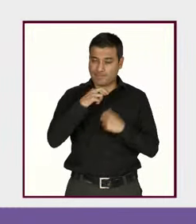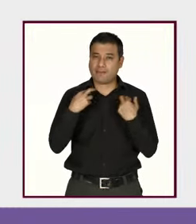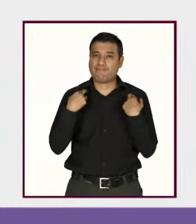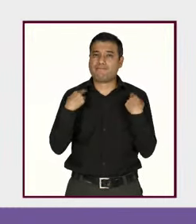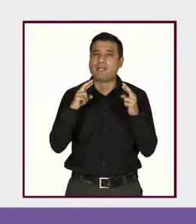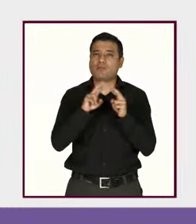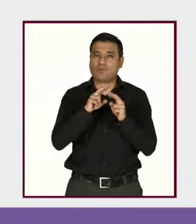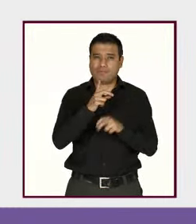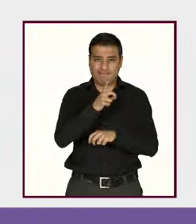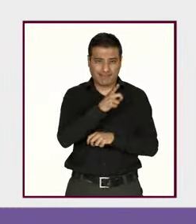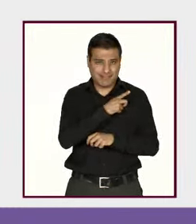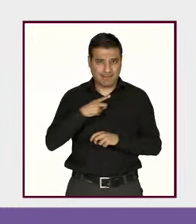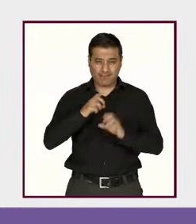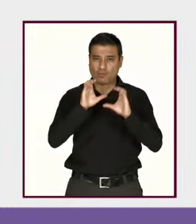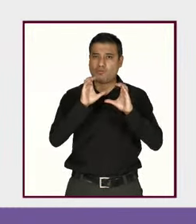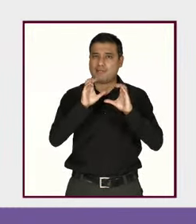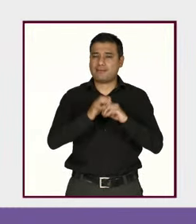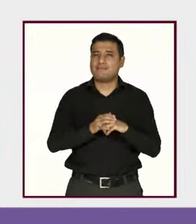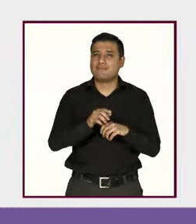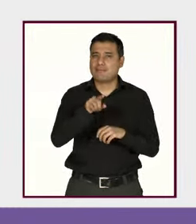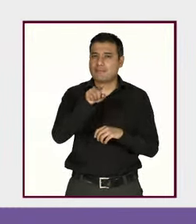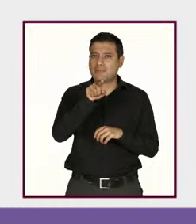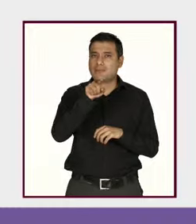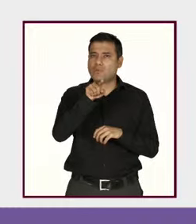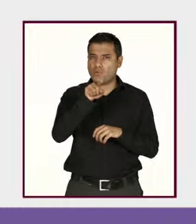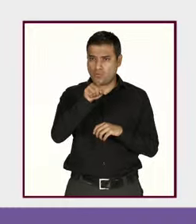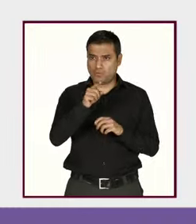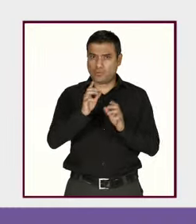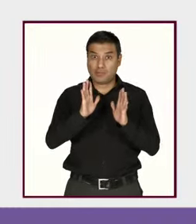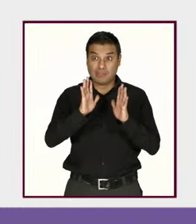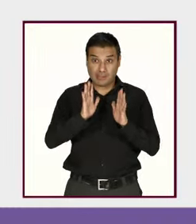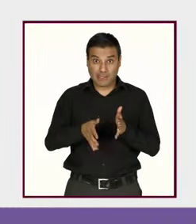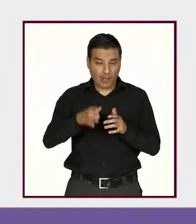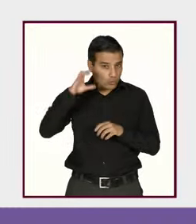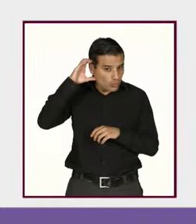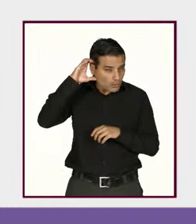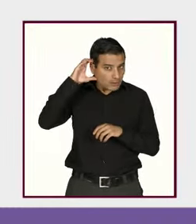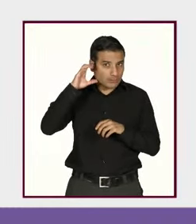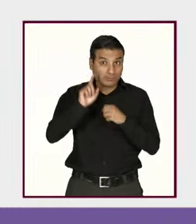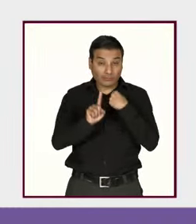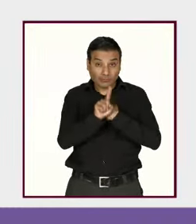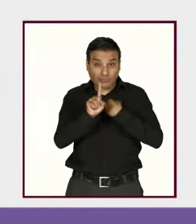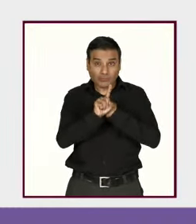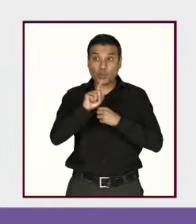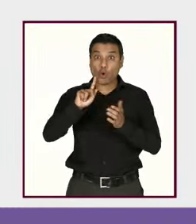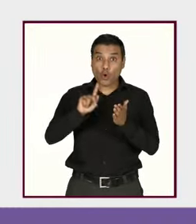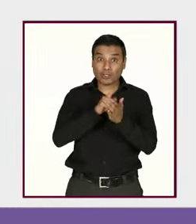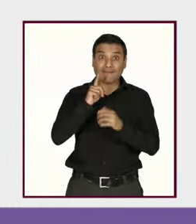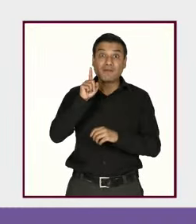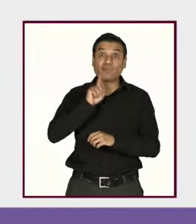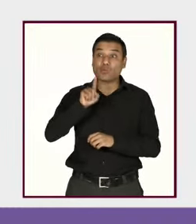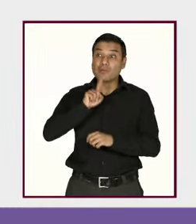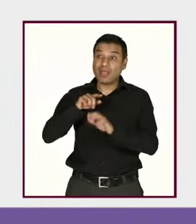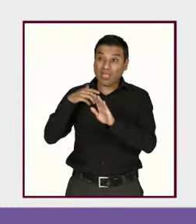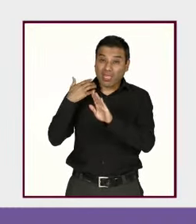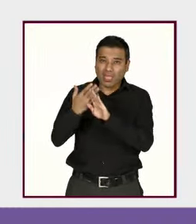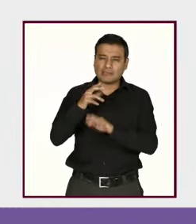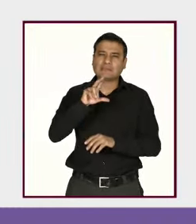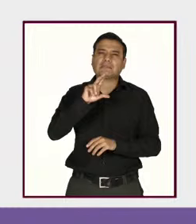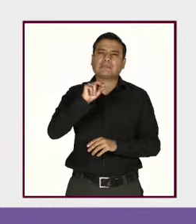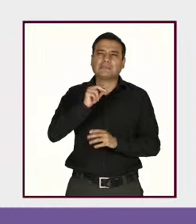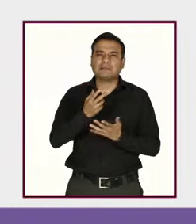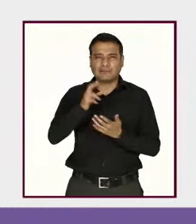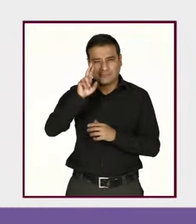quienes tienen la posibilidad de conocer de estos casos no revictimicen a las mujeres que ya están en esta